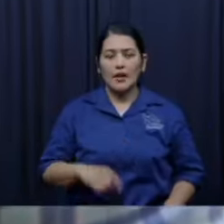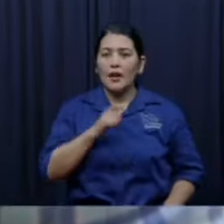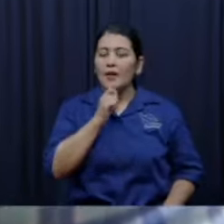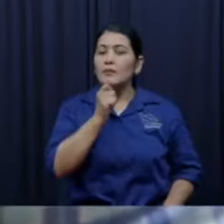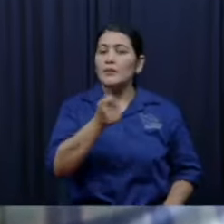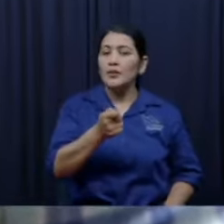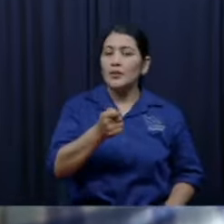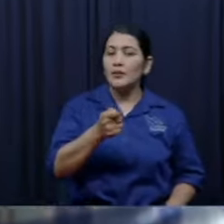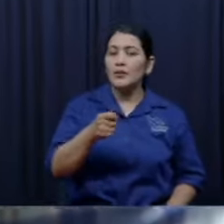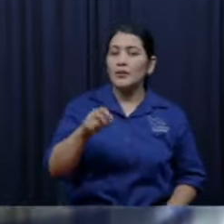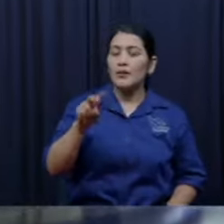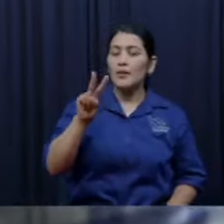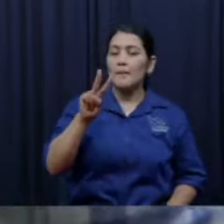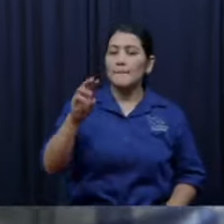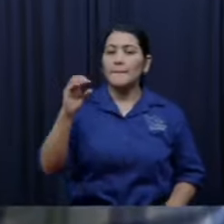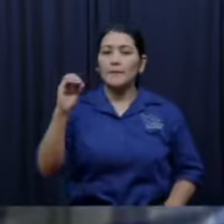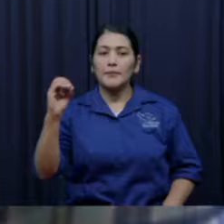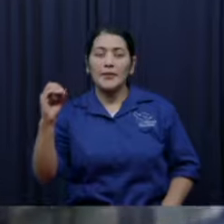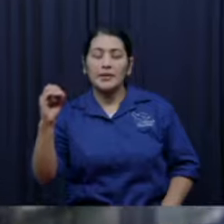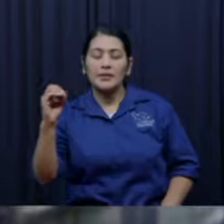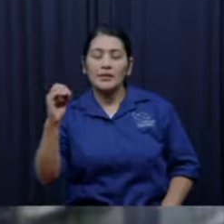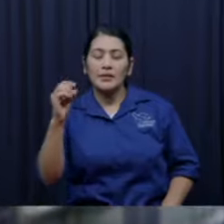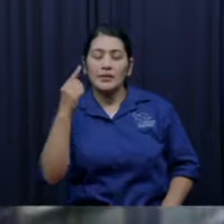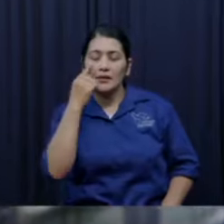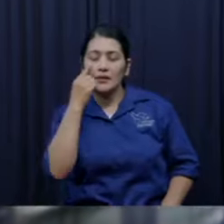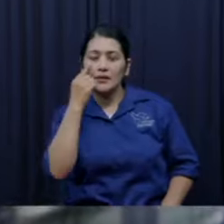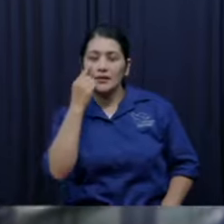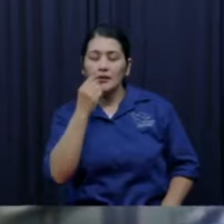un hermanito que está de atrás que no lo miro hablando de mirar